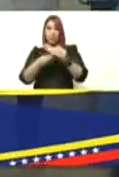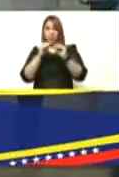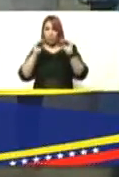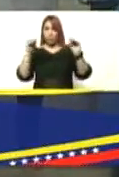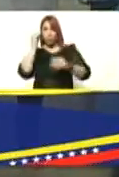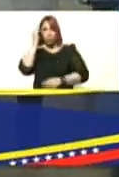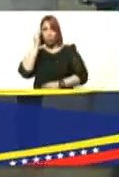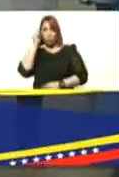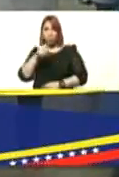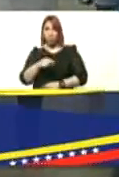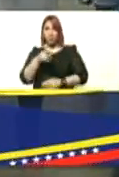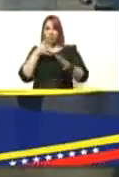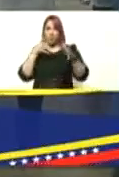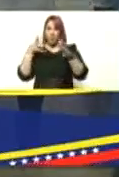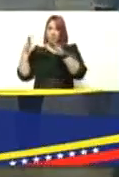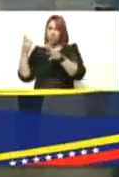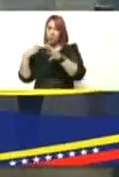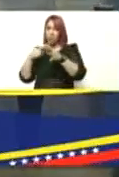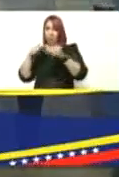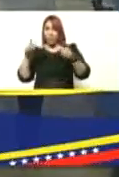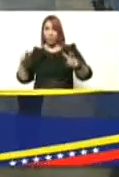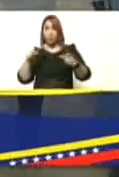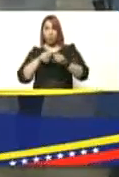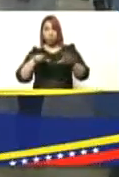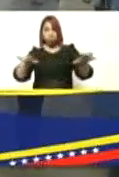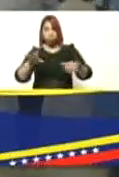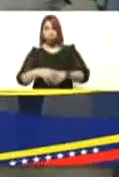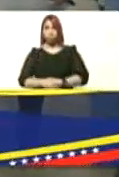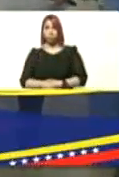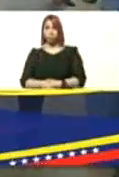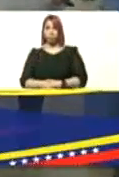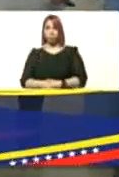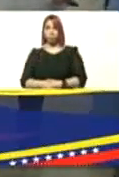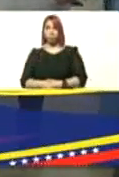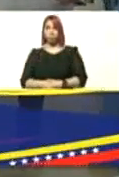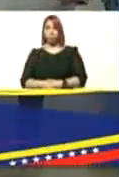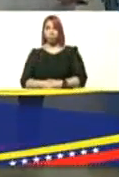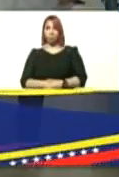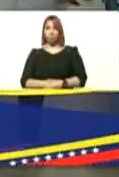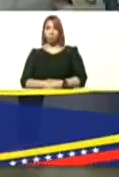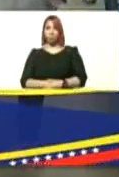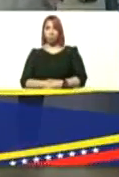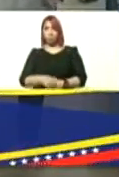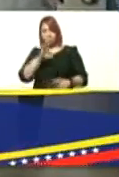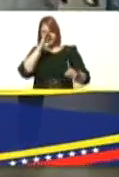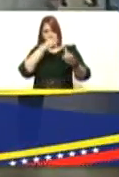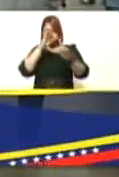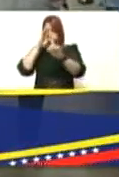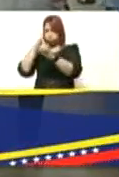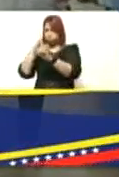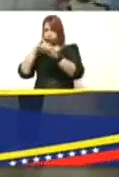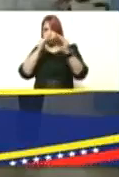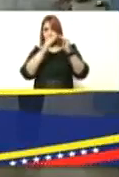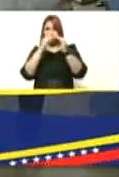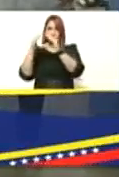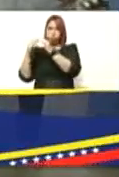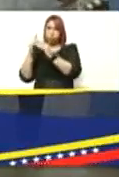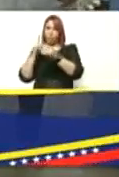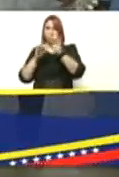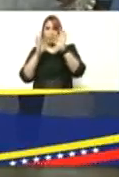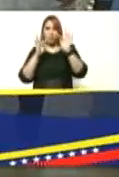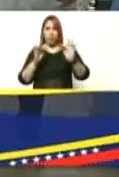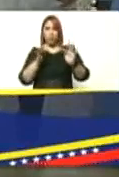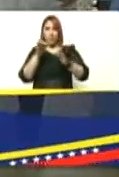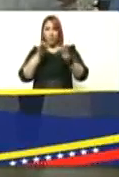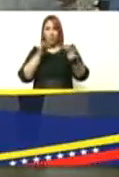a la conciencia adiestrándole para eso tenemos un personal también desplegado que habla en el casa a casa con ellos y que de alguna manera les explica eso que